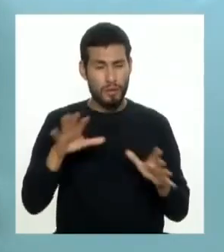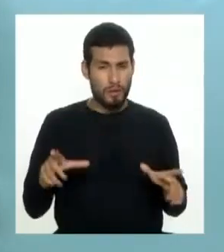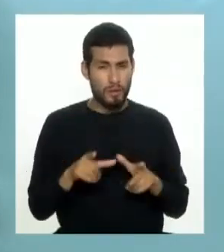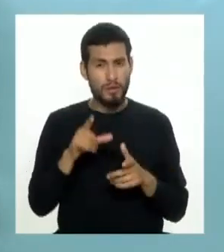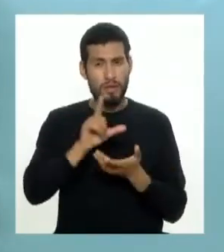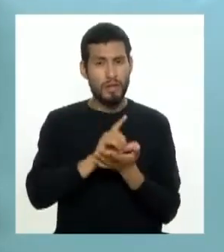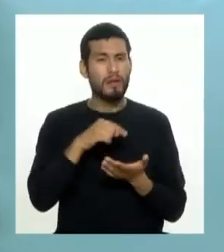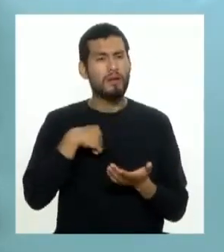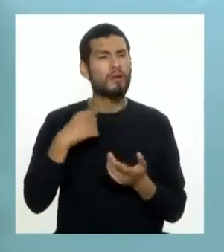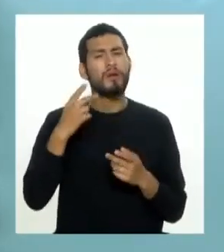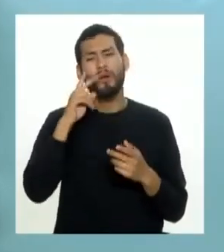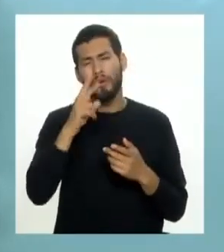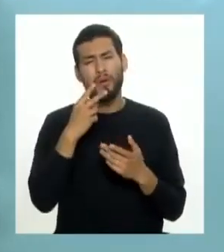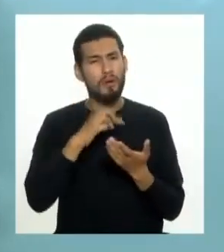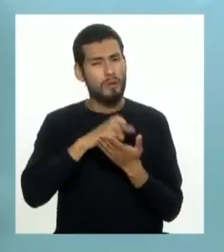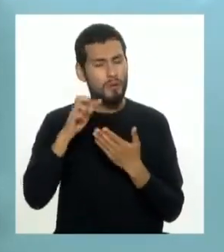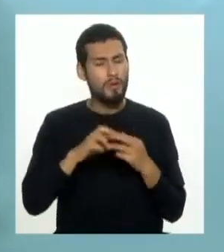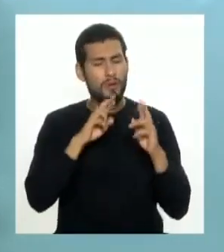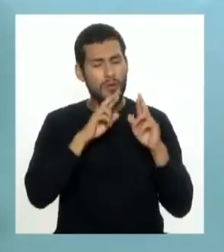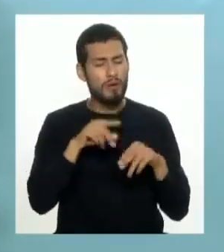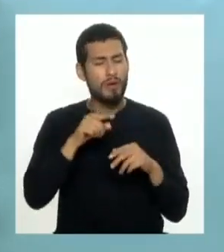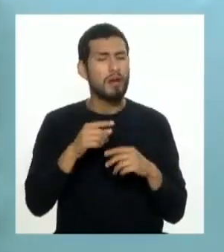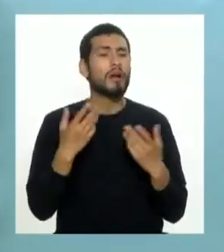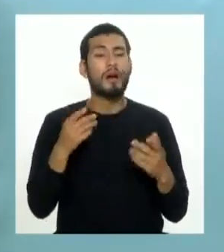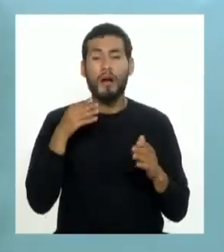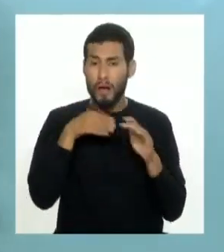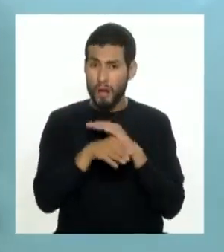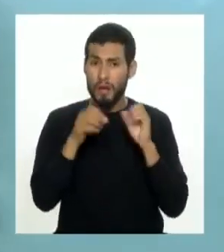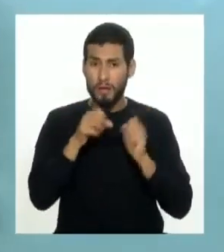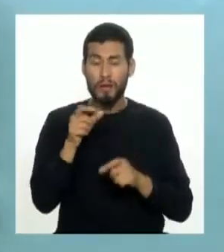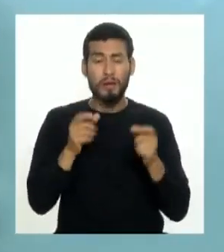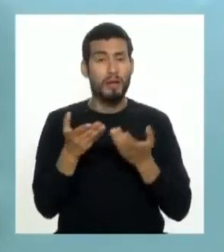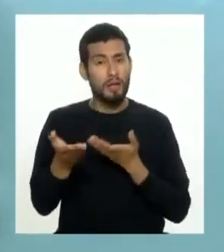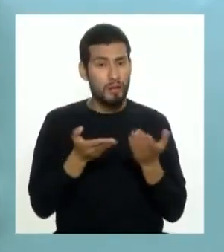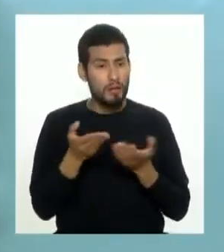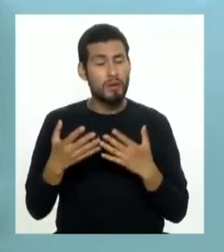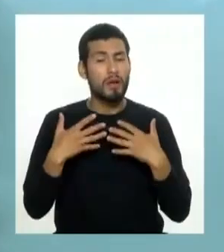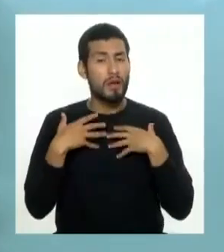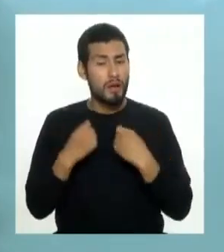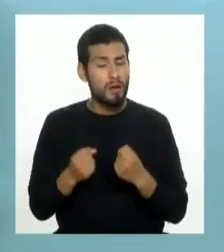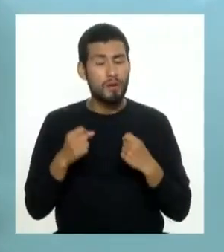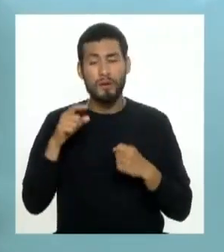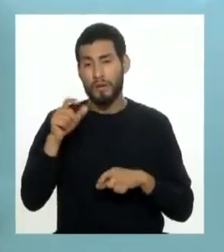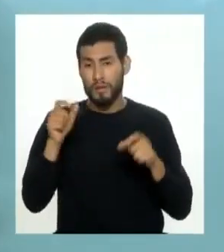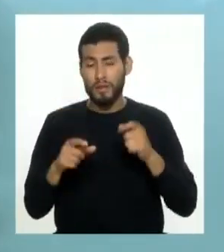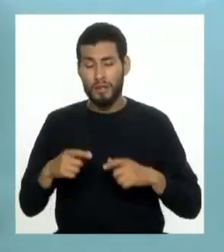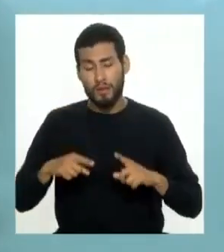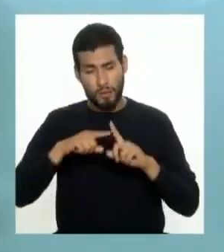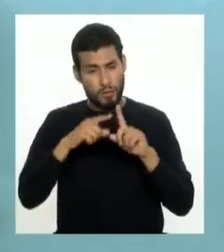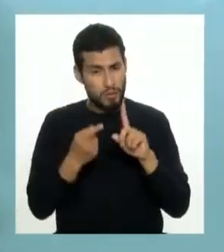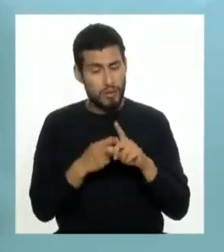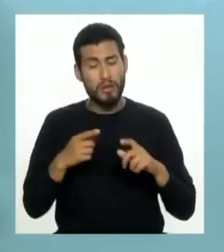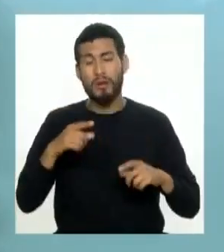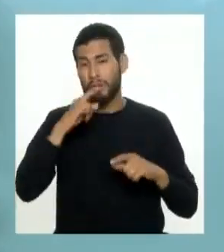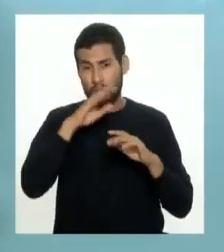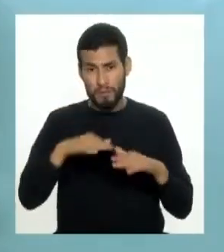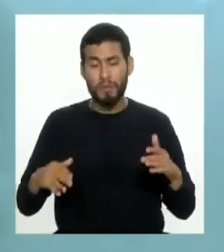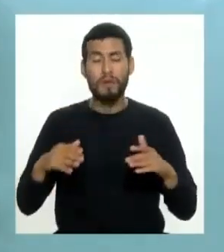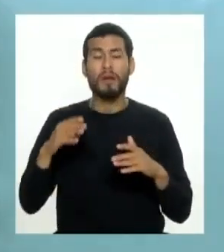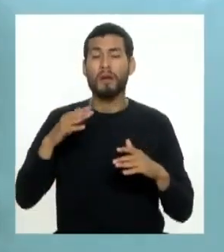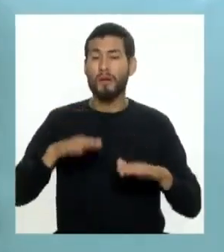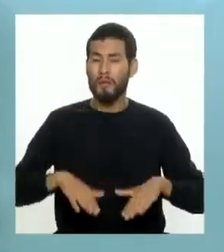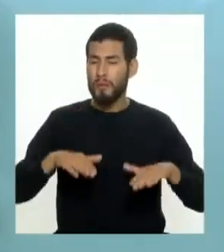busca Juntos es dos resultados importantes primero mejorar el acceso de servicios de salud de nuestras gestantes niños, niñas pequeños